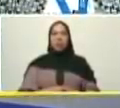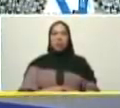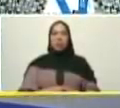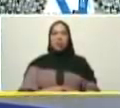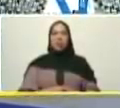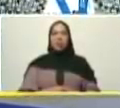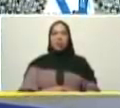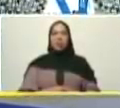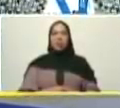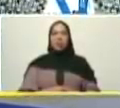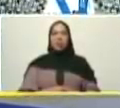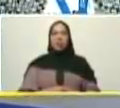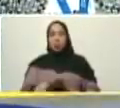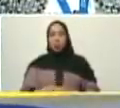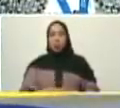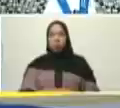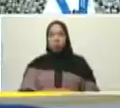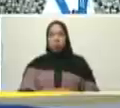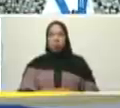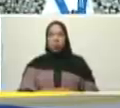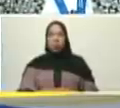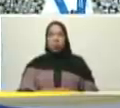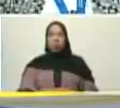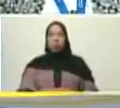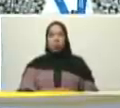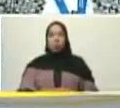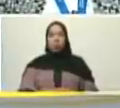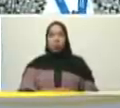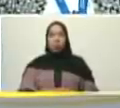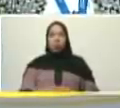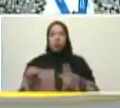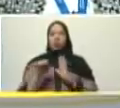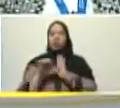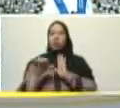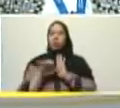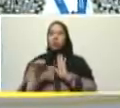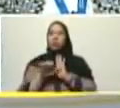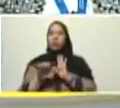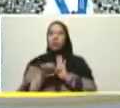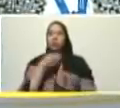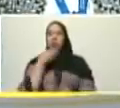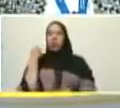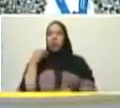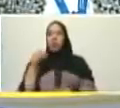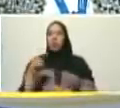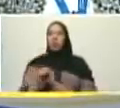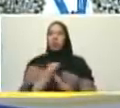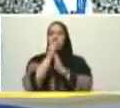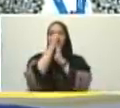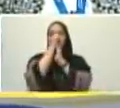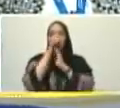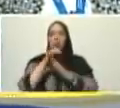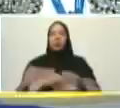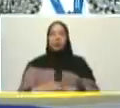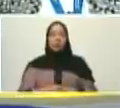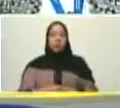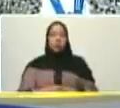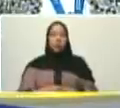nada y tú eras dirigente juvenil ¿dónde? ¿dónde eras dirigente de la juventud? explícamelo un poquito más